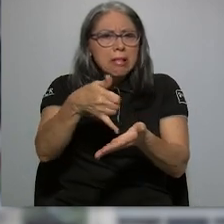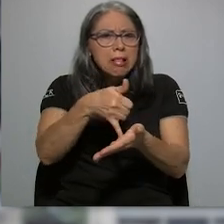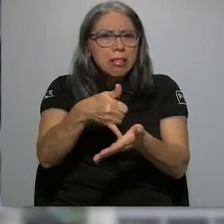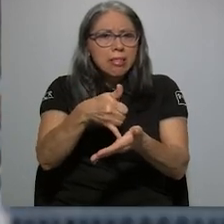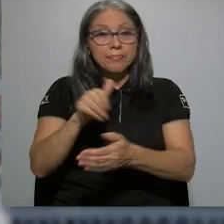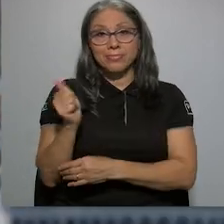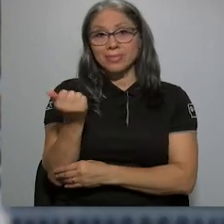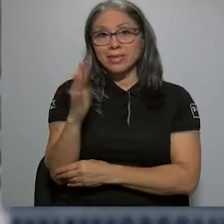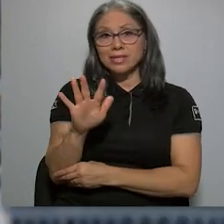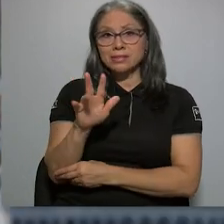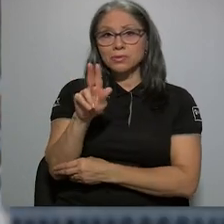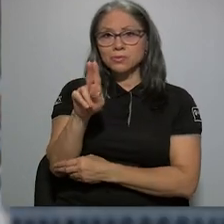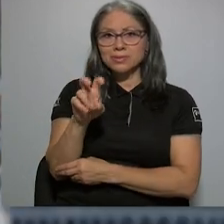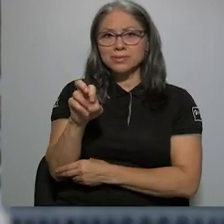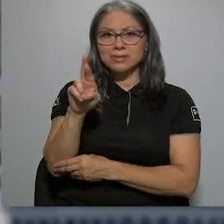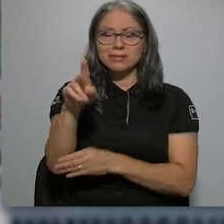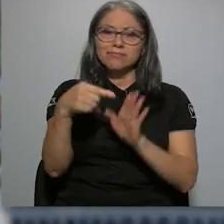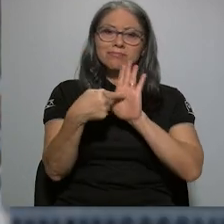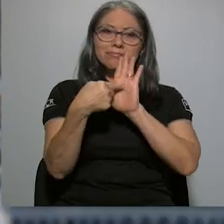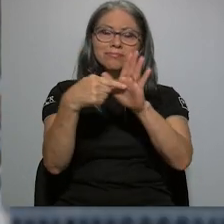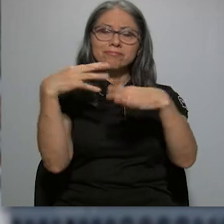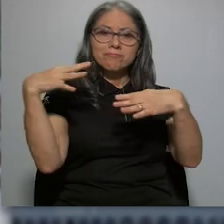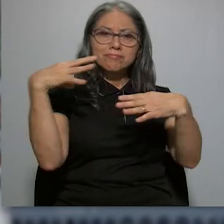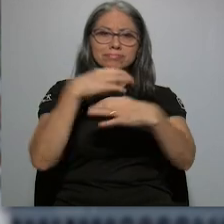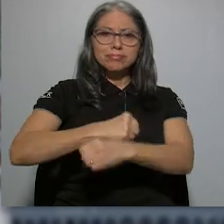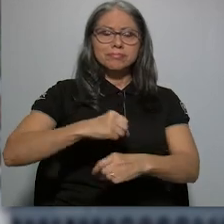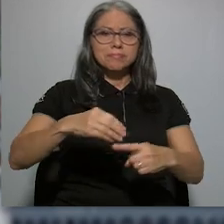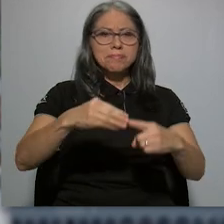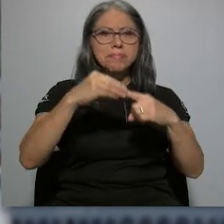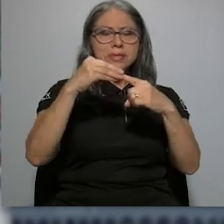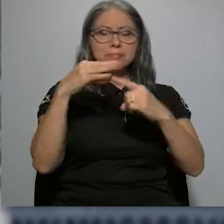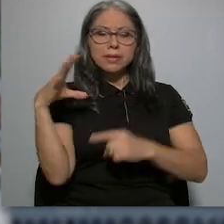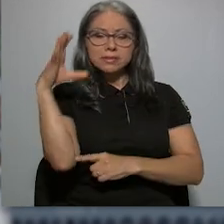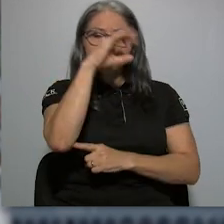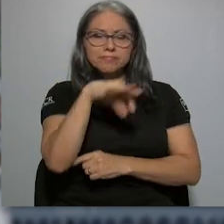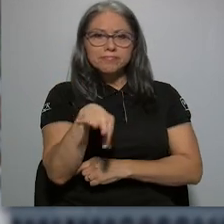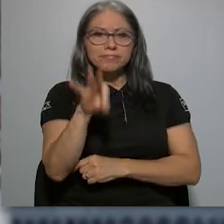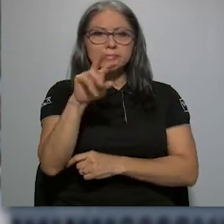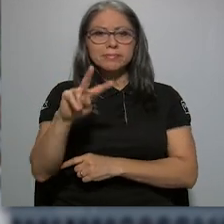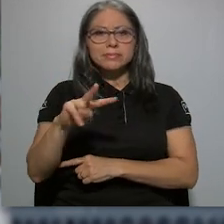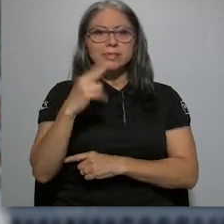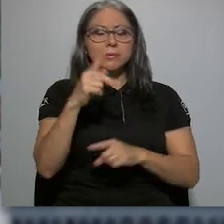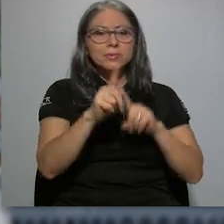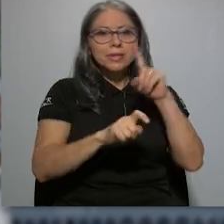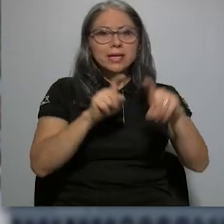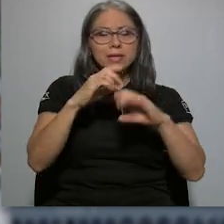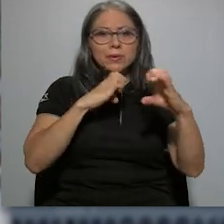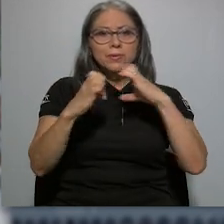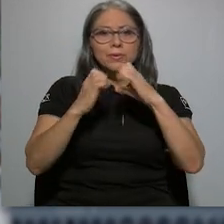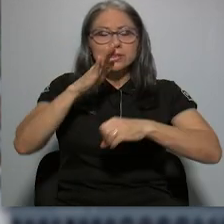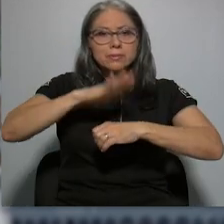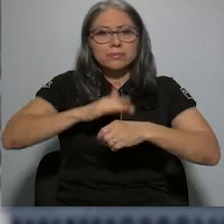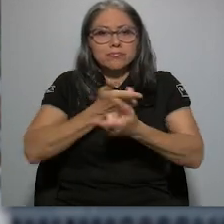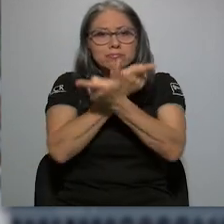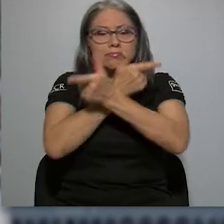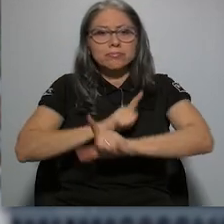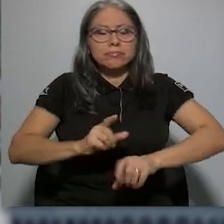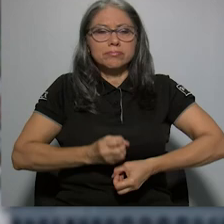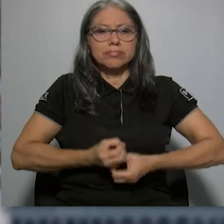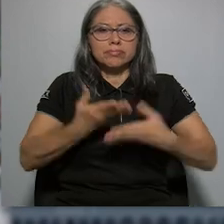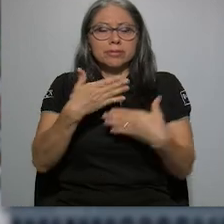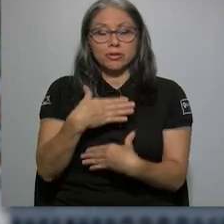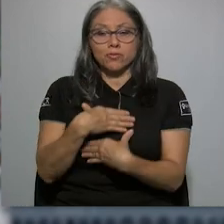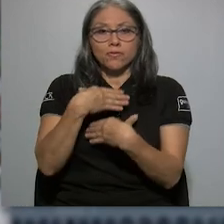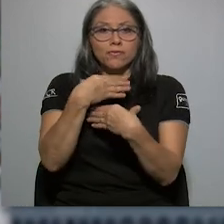amenazarla? En 15UCR le presentamos un resumen de los principales hallazgos de la segunda encuesta sobre libertad de